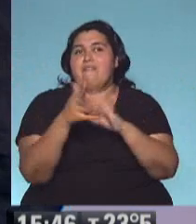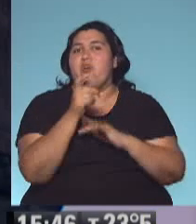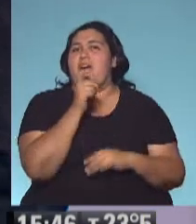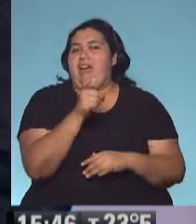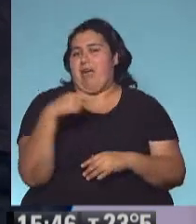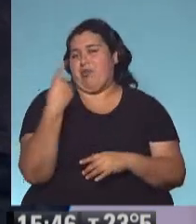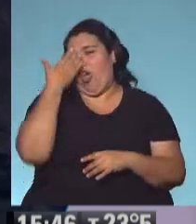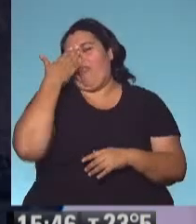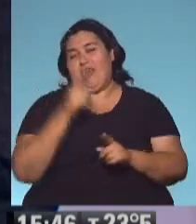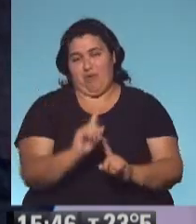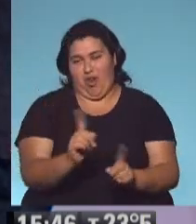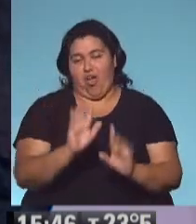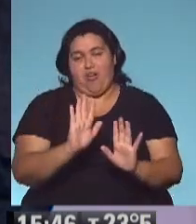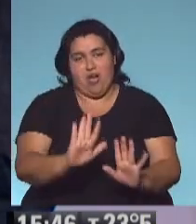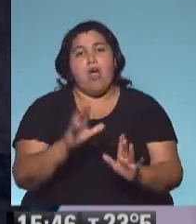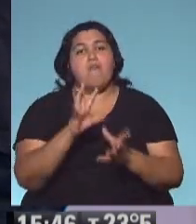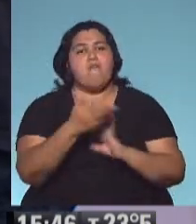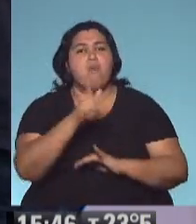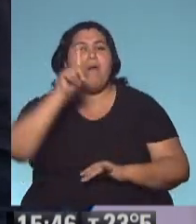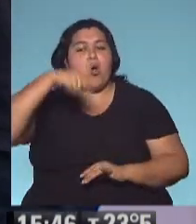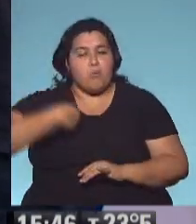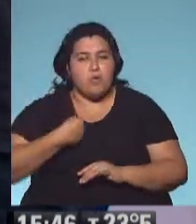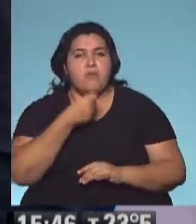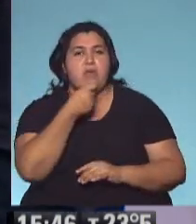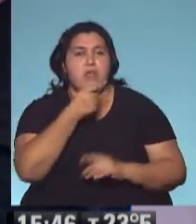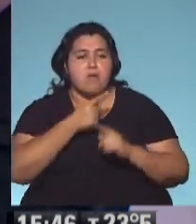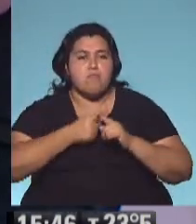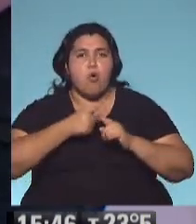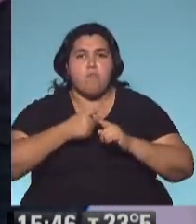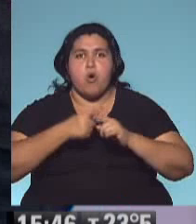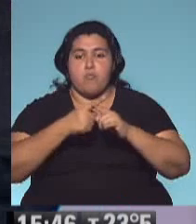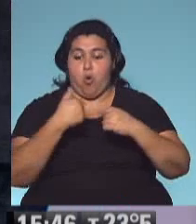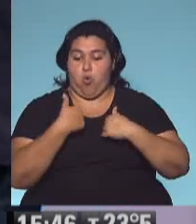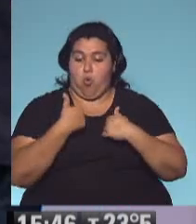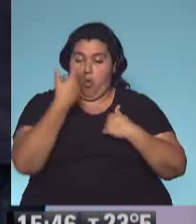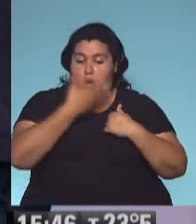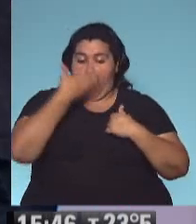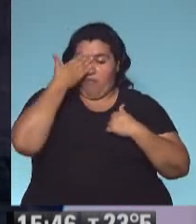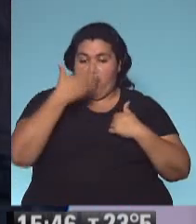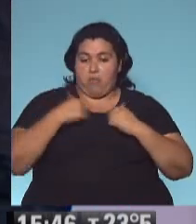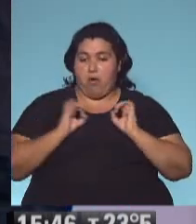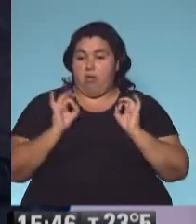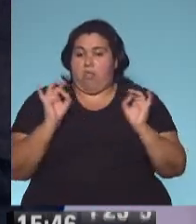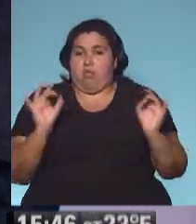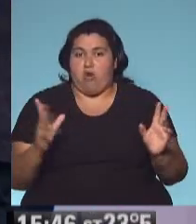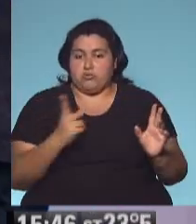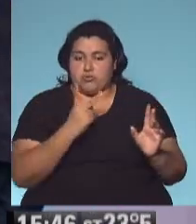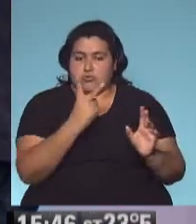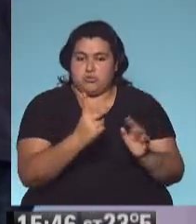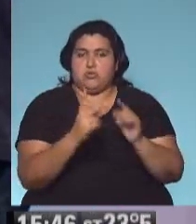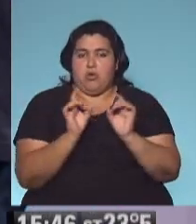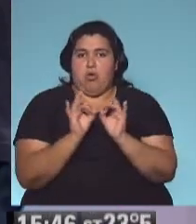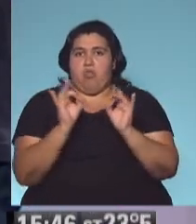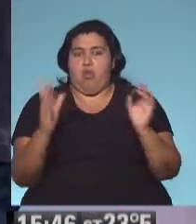más. Pero cada uno que se enferma, ¿cómo multiplica la enfermedad? Cada uno de nosotros la pasa a dos más y cada uno de esos la sigue pasando y la sigue